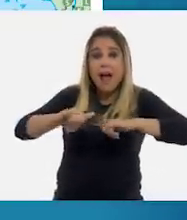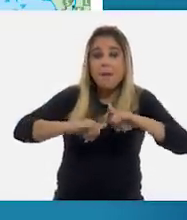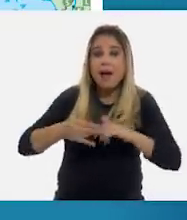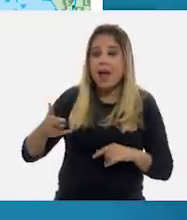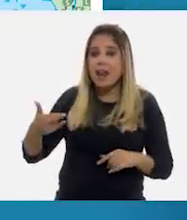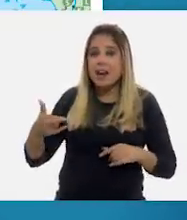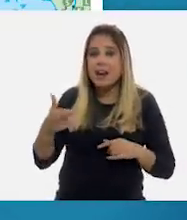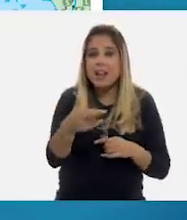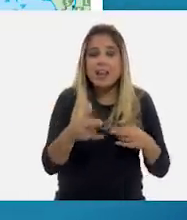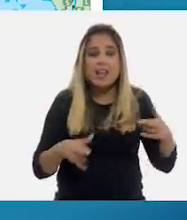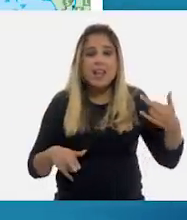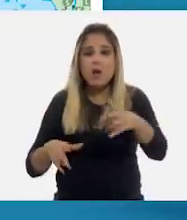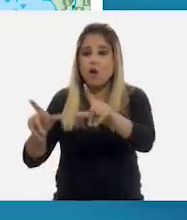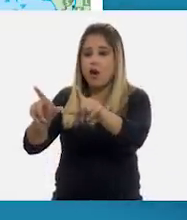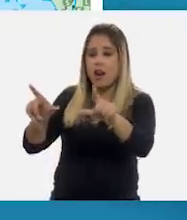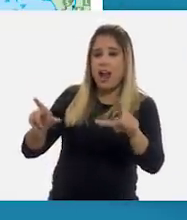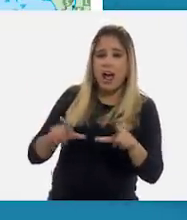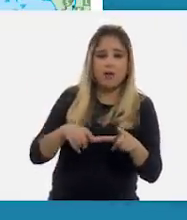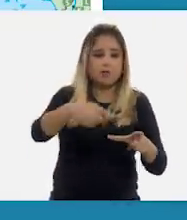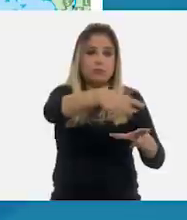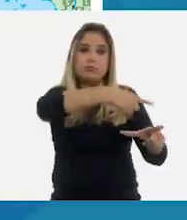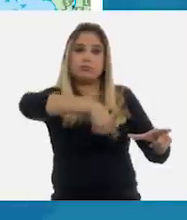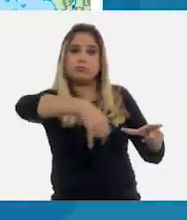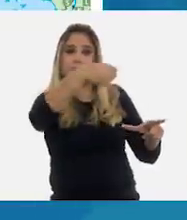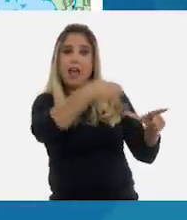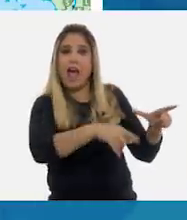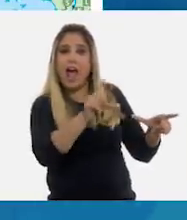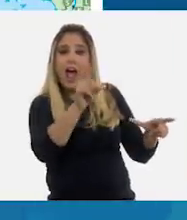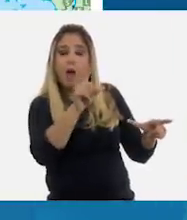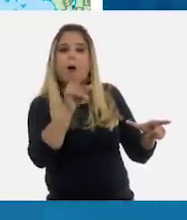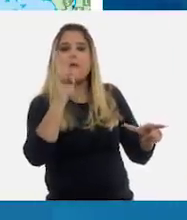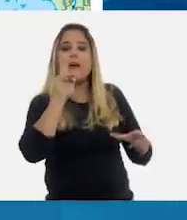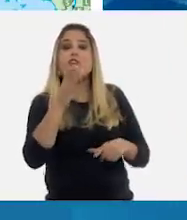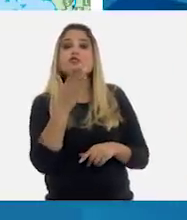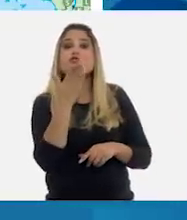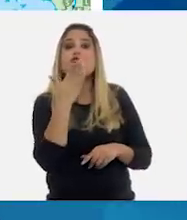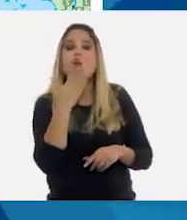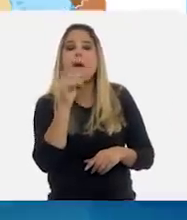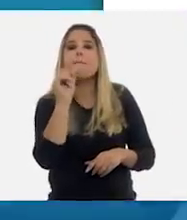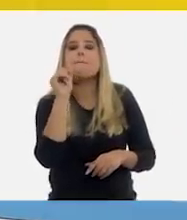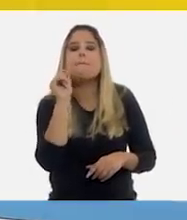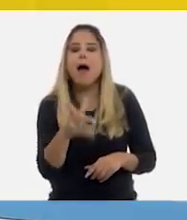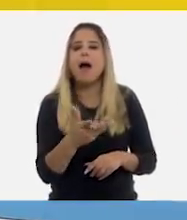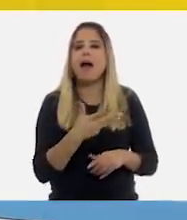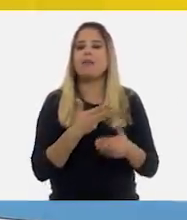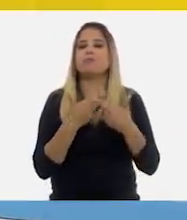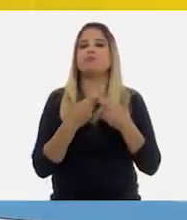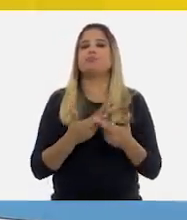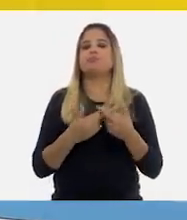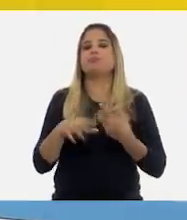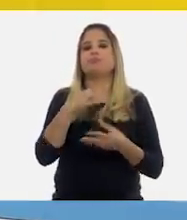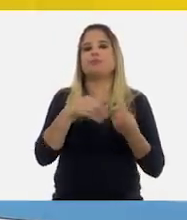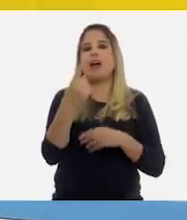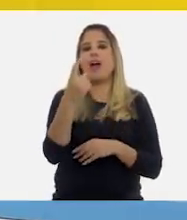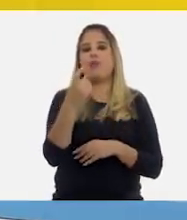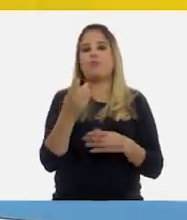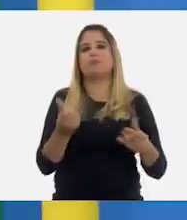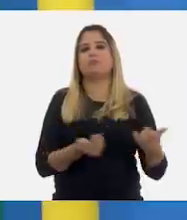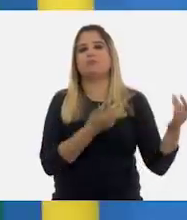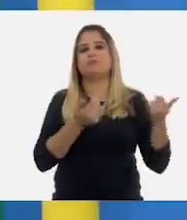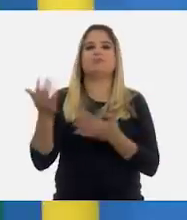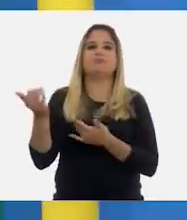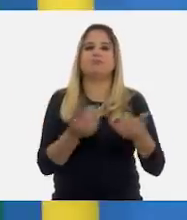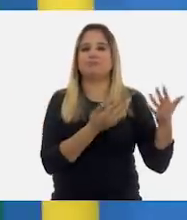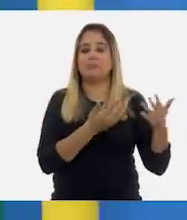ríos, lagos y lagunas, vemos que Sonora también es rico en recursos hidrológicos. Qué